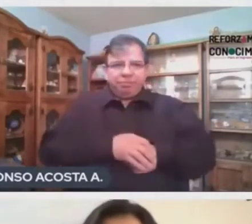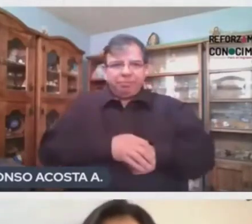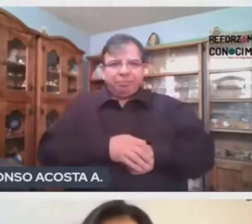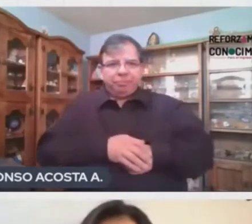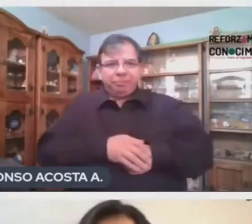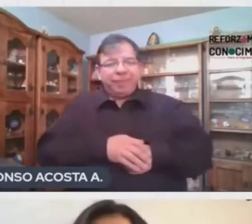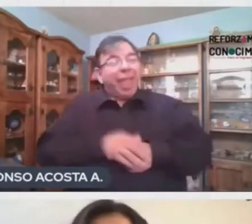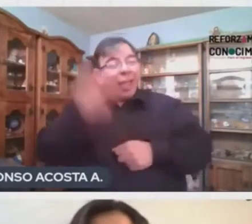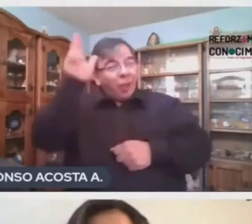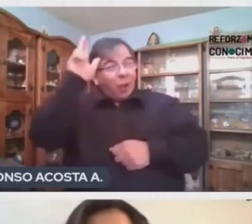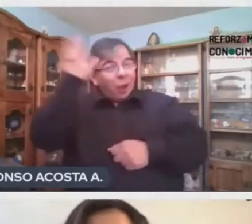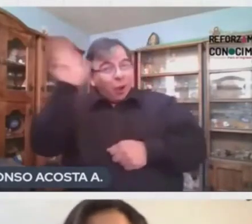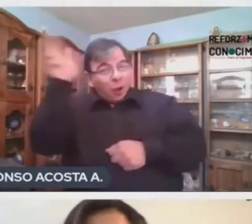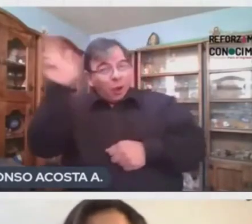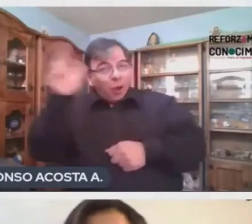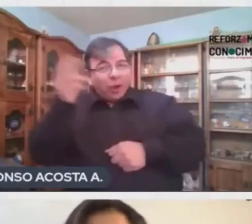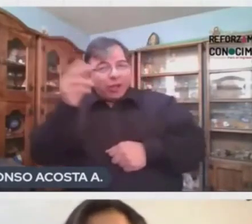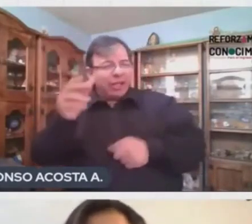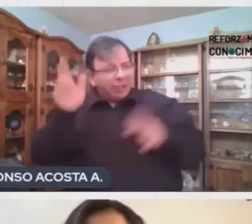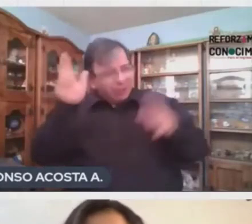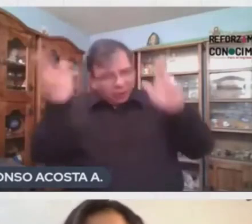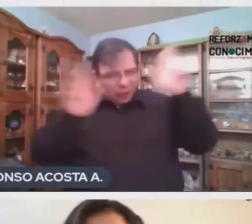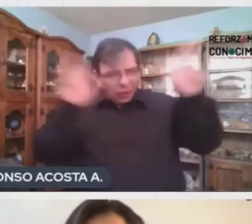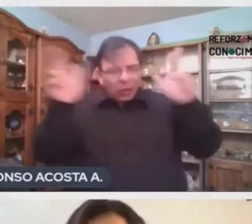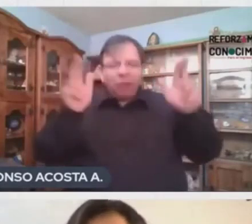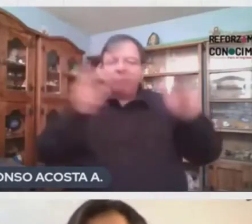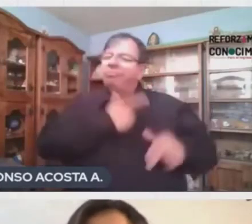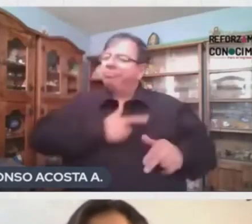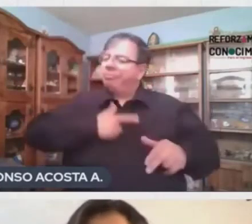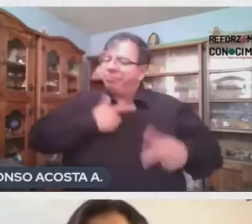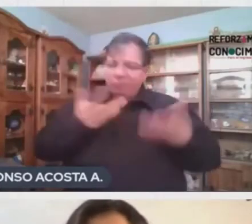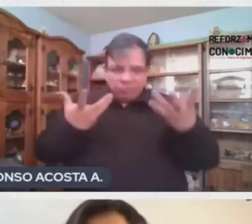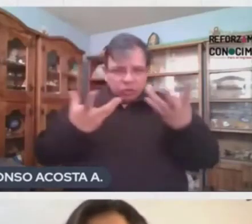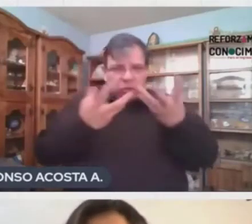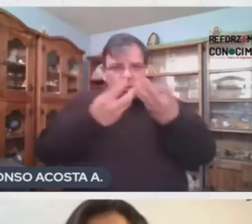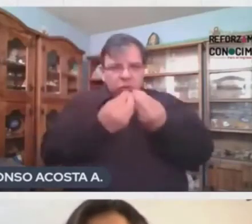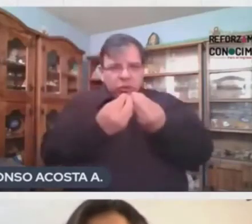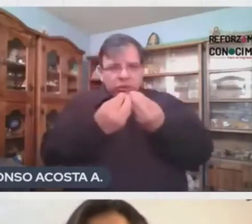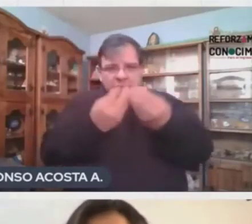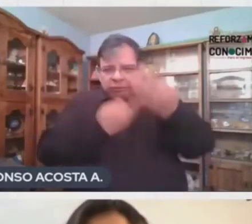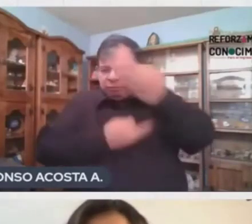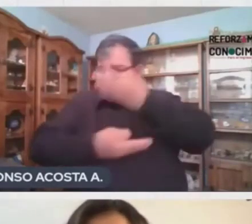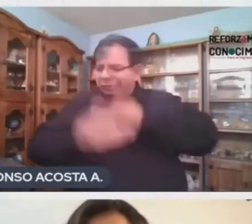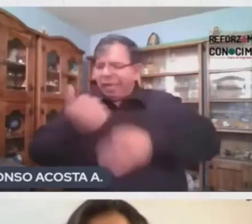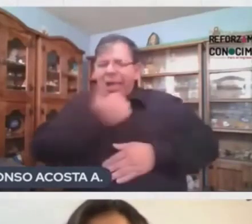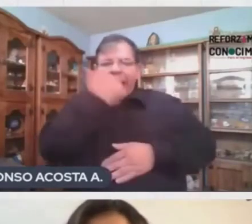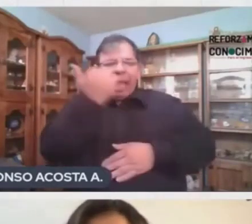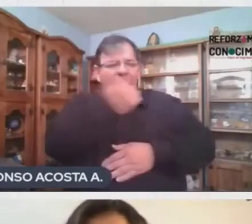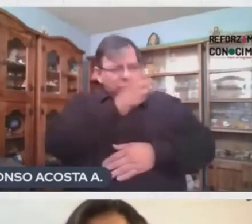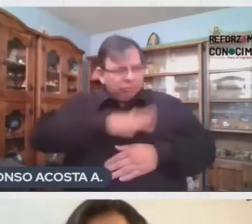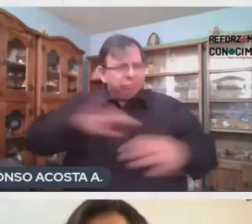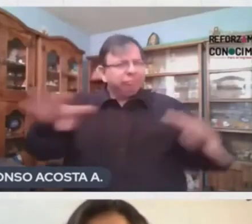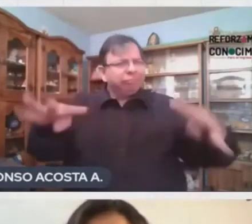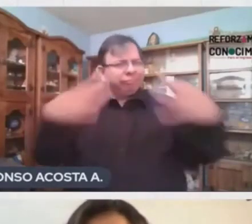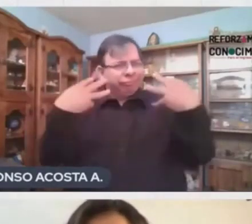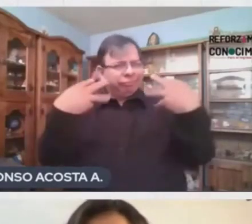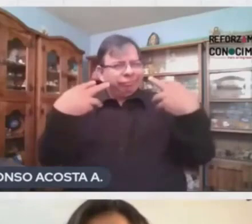Hola Karina, hola Vic. Es un gusto estar con ustedes y con todos los alumnos que nos acompañan el día de hoy.